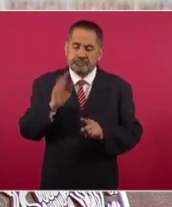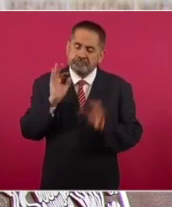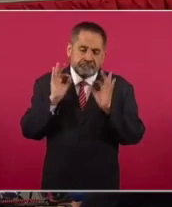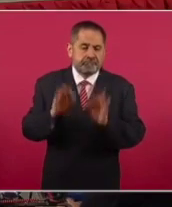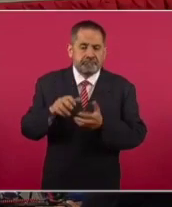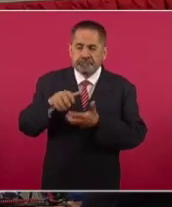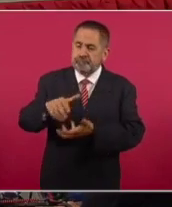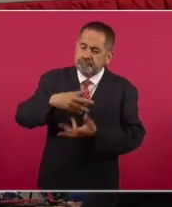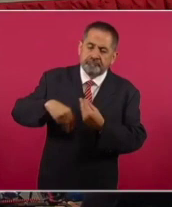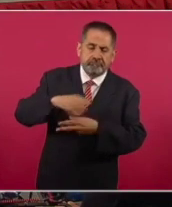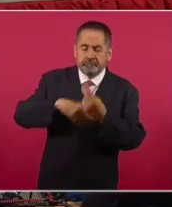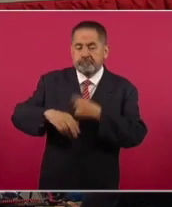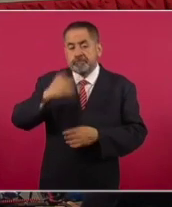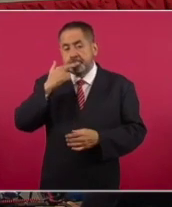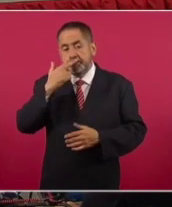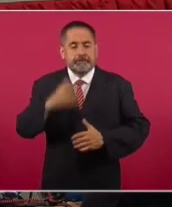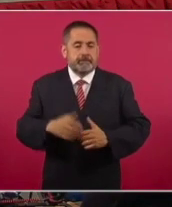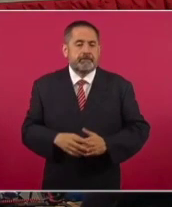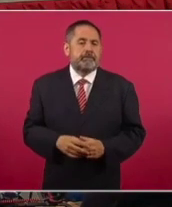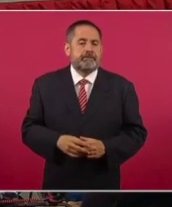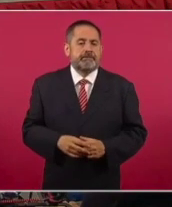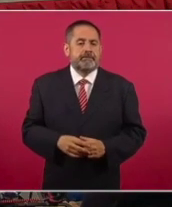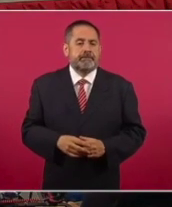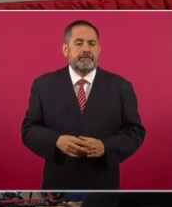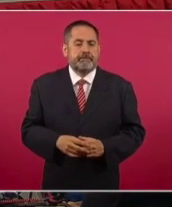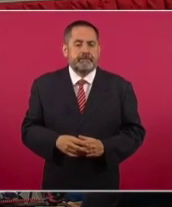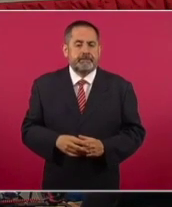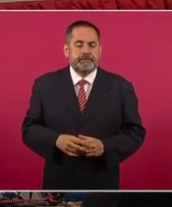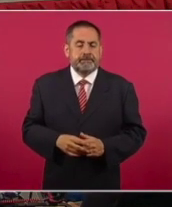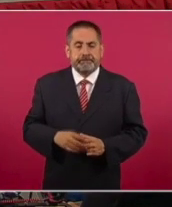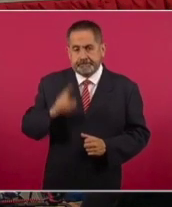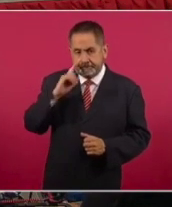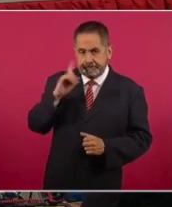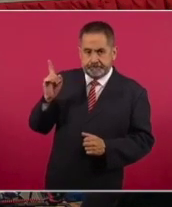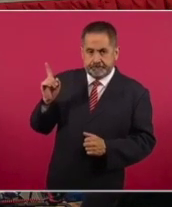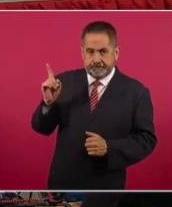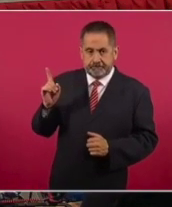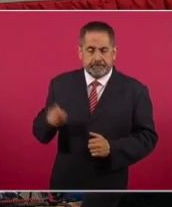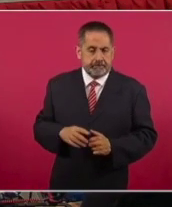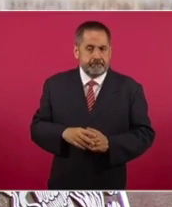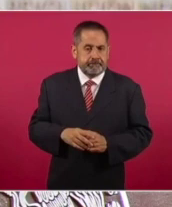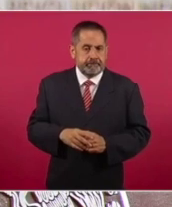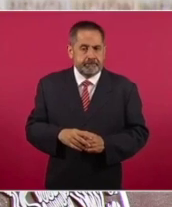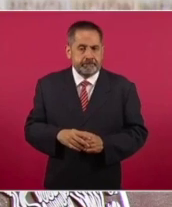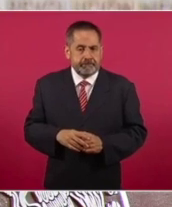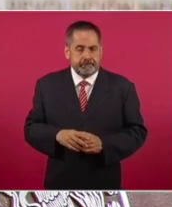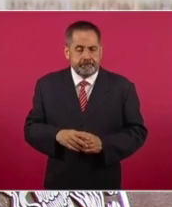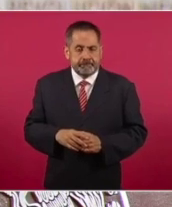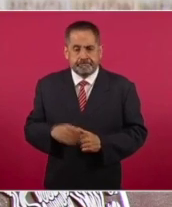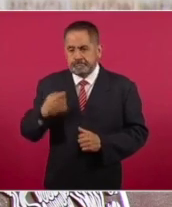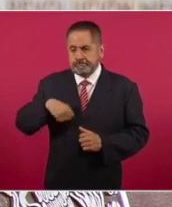utilizarlos aquí. En la segunda gráfica estamos mostrando cómo, con los